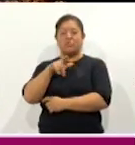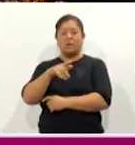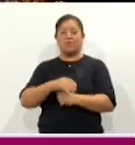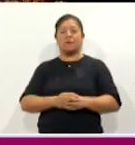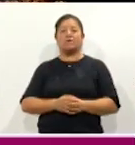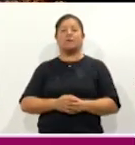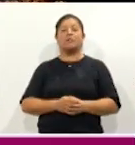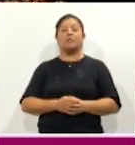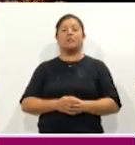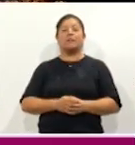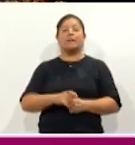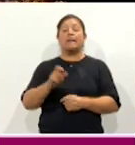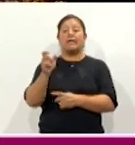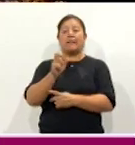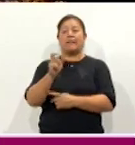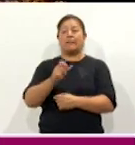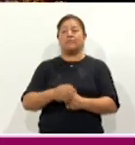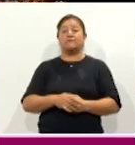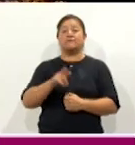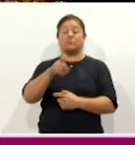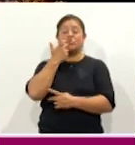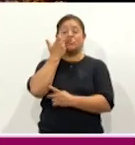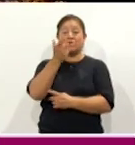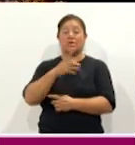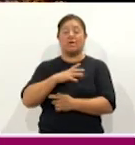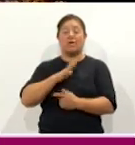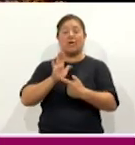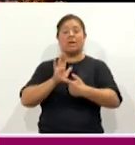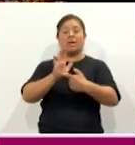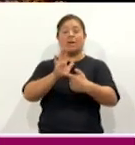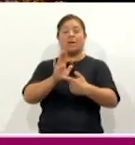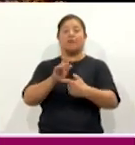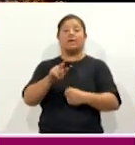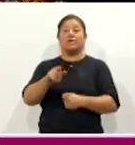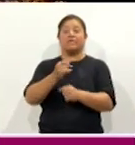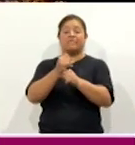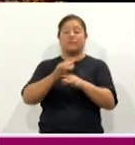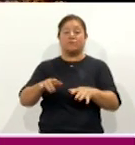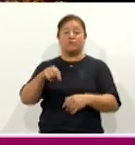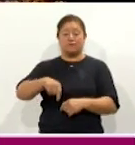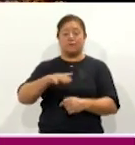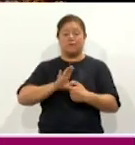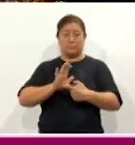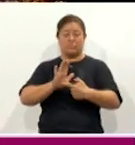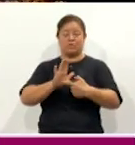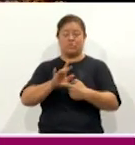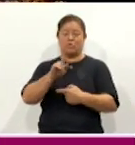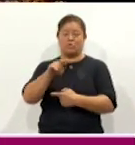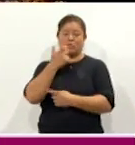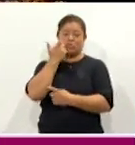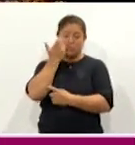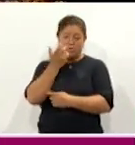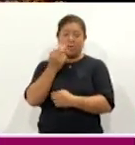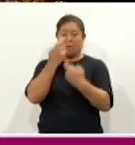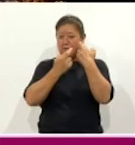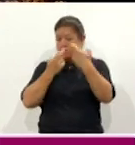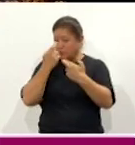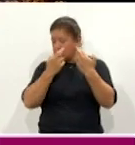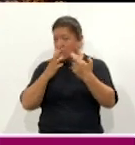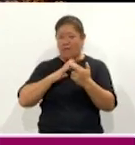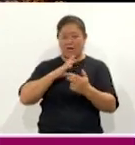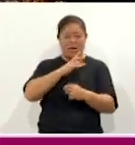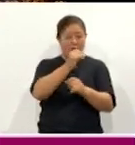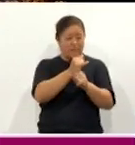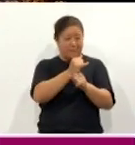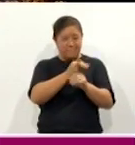red X. Y si usted desea tener a la mano toda la información que aquí le presentaremos, usted la puede nuevamente revisar, sacar algún